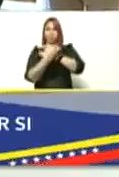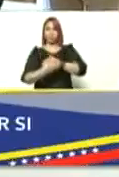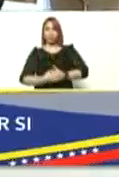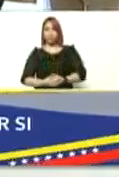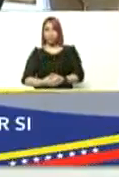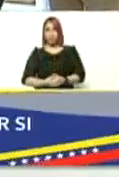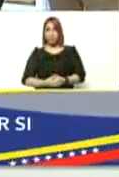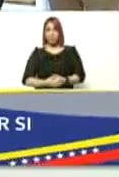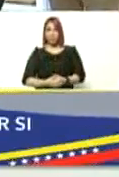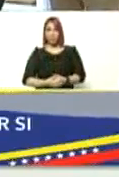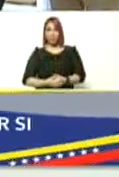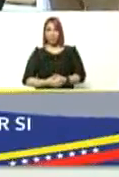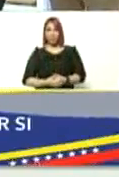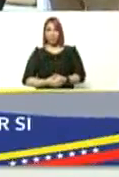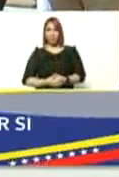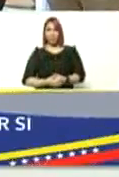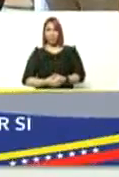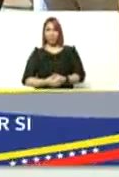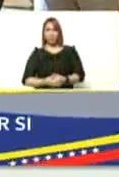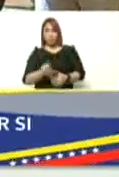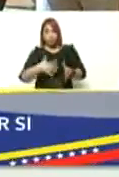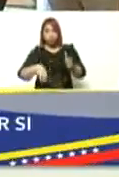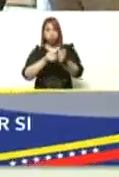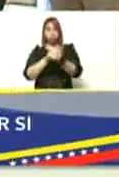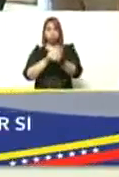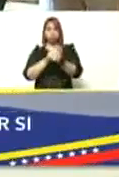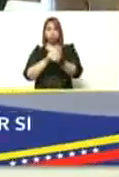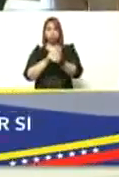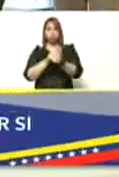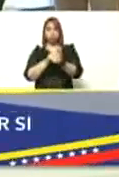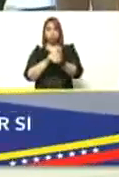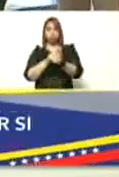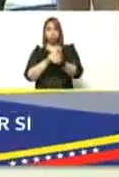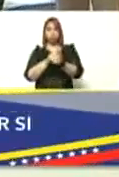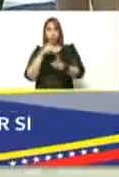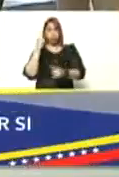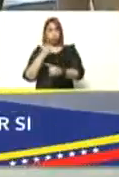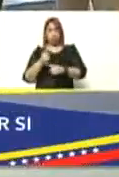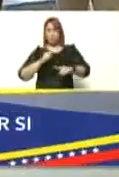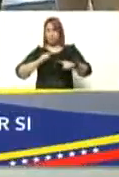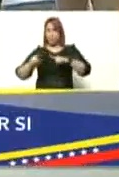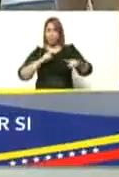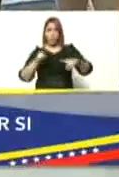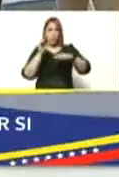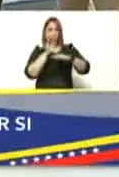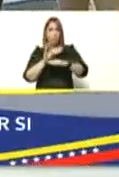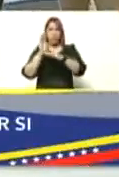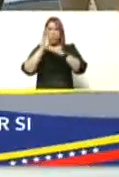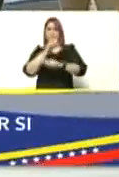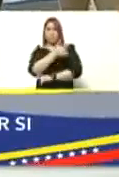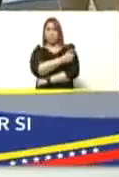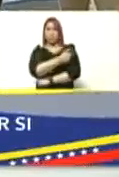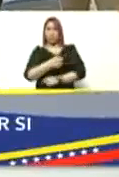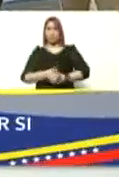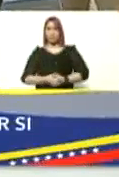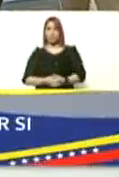y el refuerzo de mayor eficacia para protegerse es la vacuna